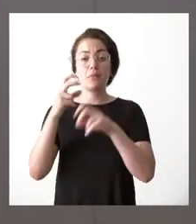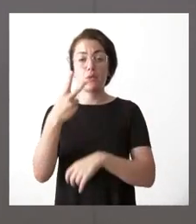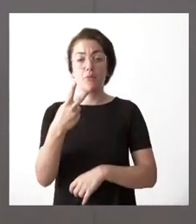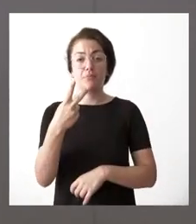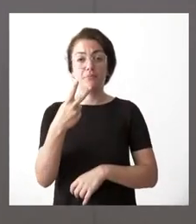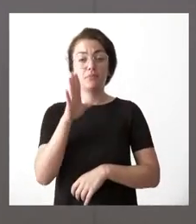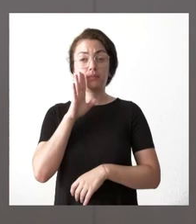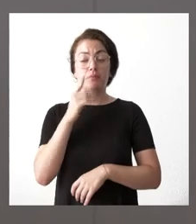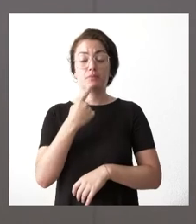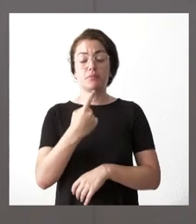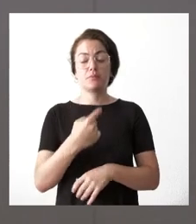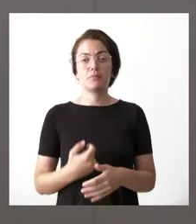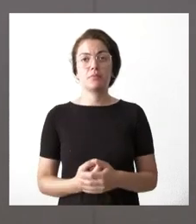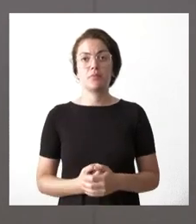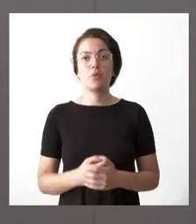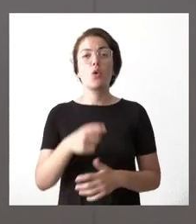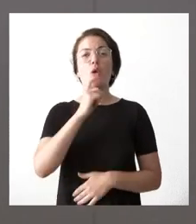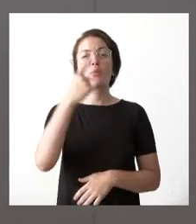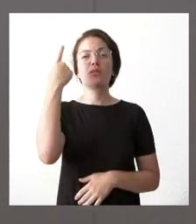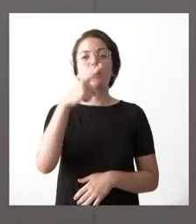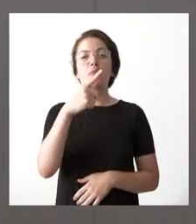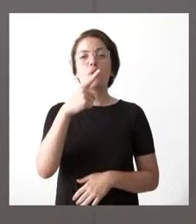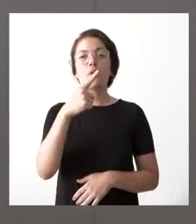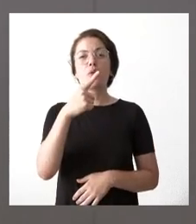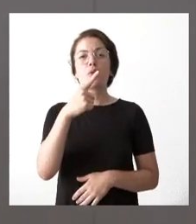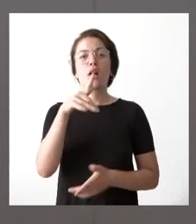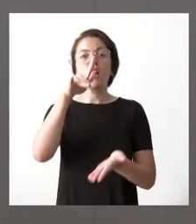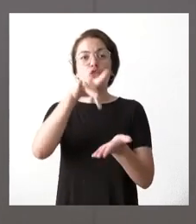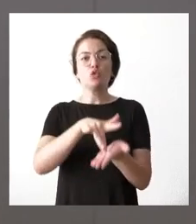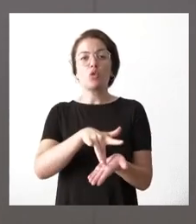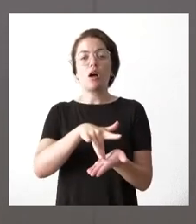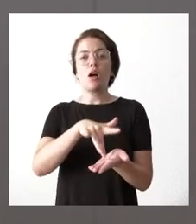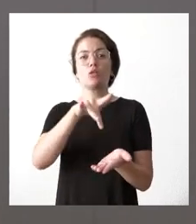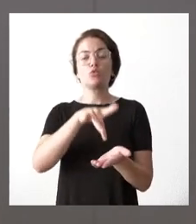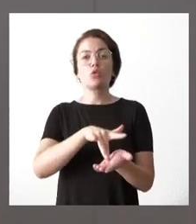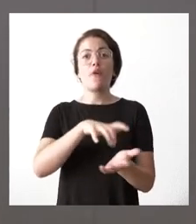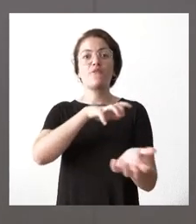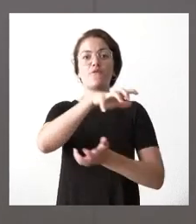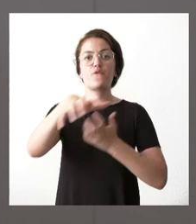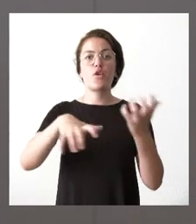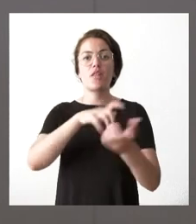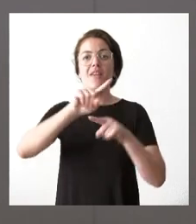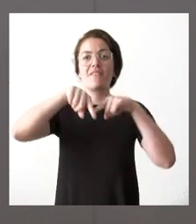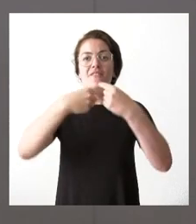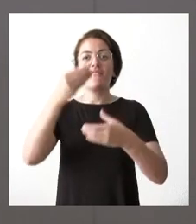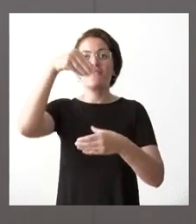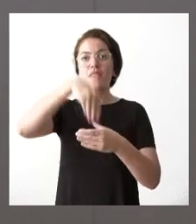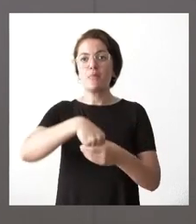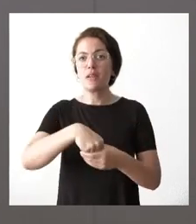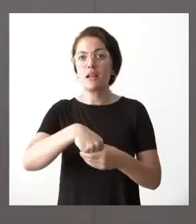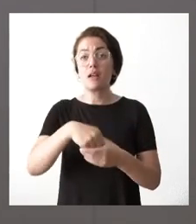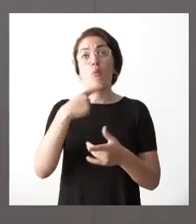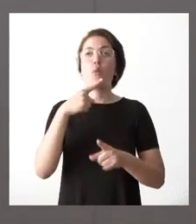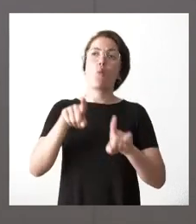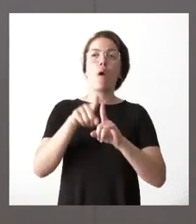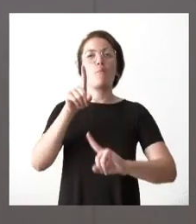¿cómo sabemos que hay casos de violencia intrafamiliar que hay un problema